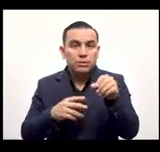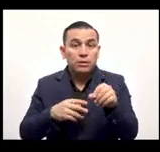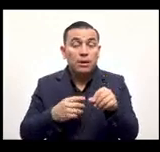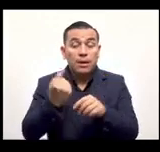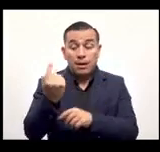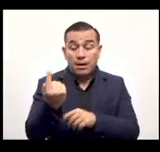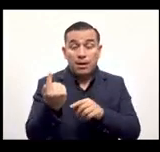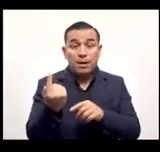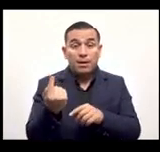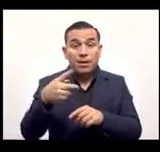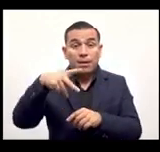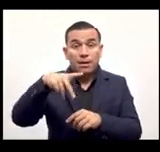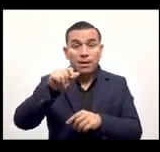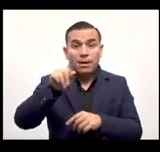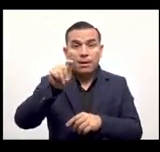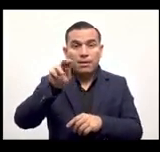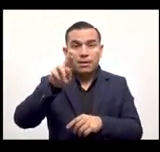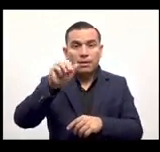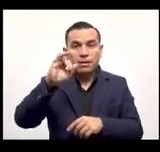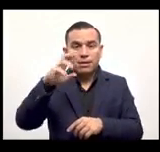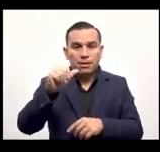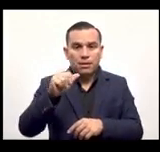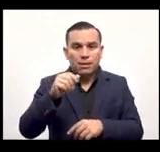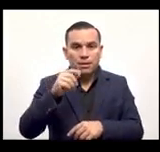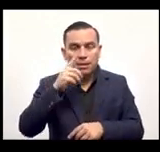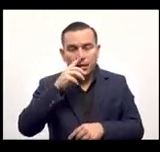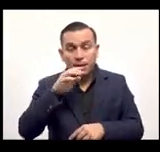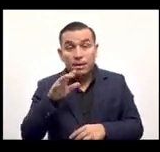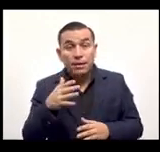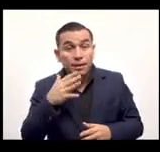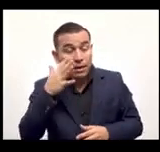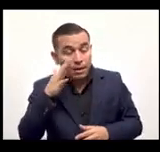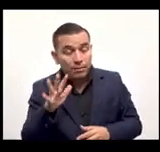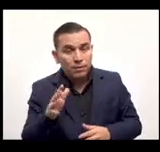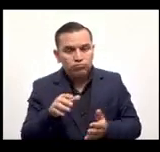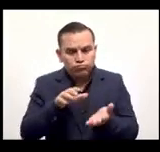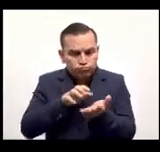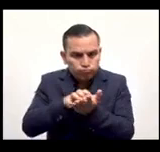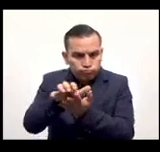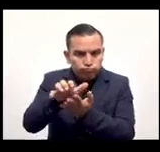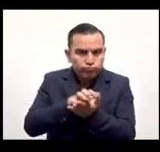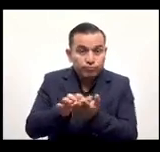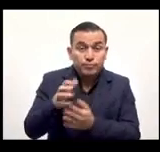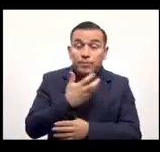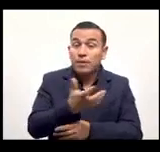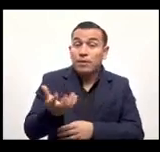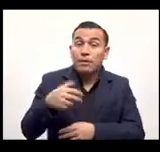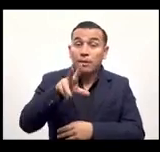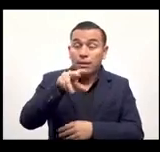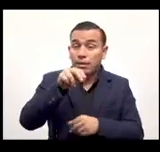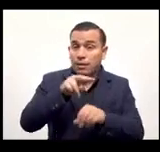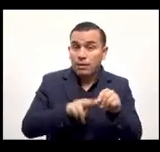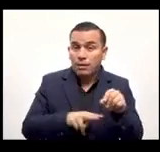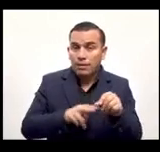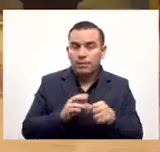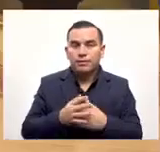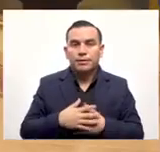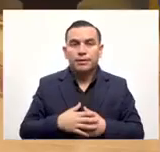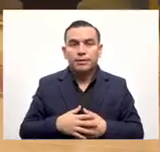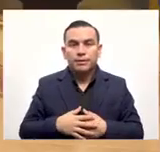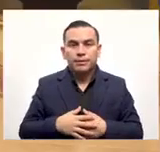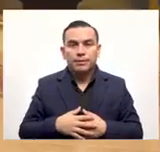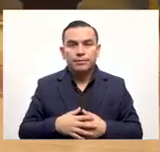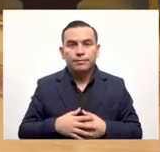dólares que le envió a Patricia aquí no sale la minuta porque es otro ejemplo pero si saliera la minuta pues también salieran los 3 dólares de la minuta